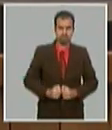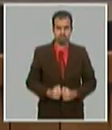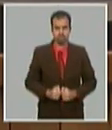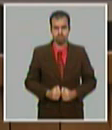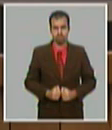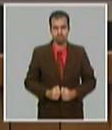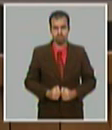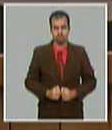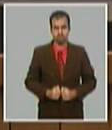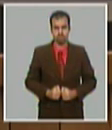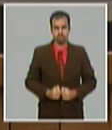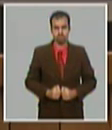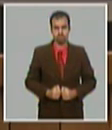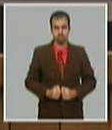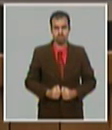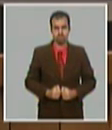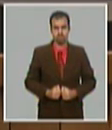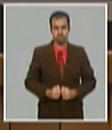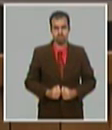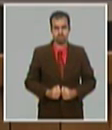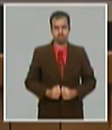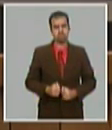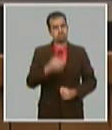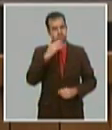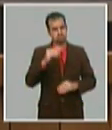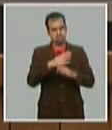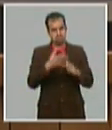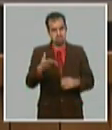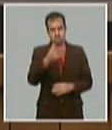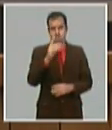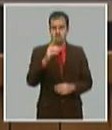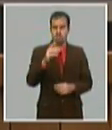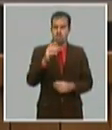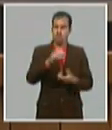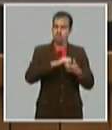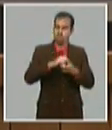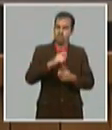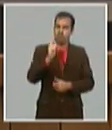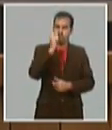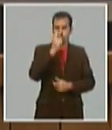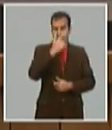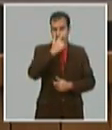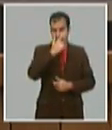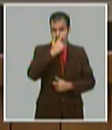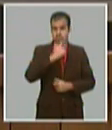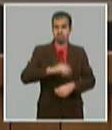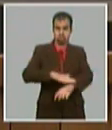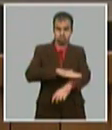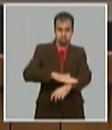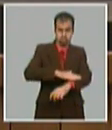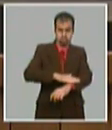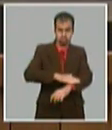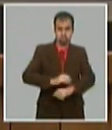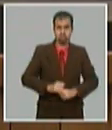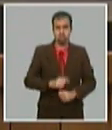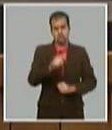compañero Esteban Lazo Hernández, presidente del Consejo de Estado y de la Asamblea Nacional del Poder Popular,